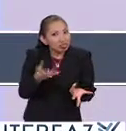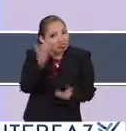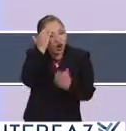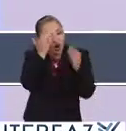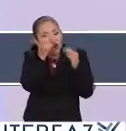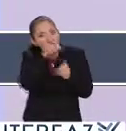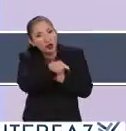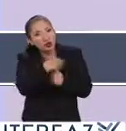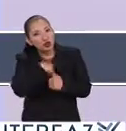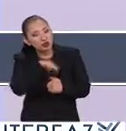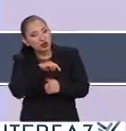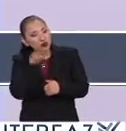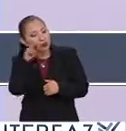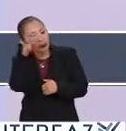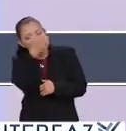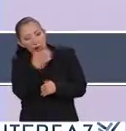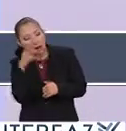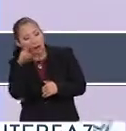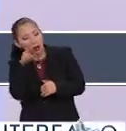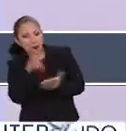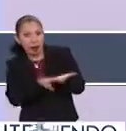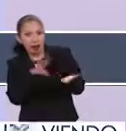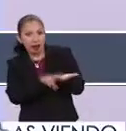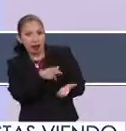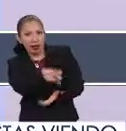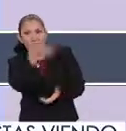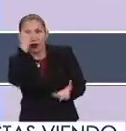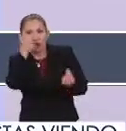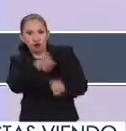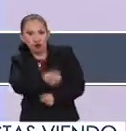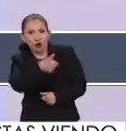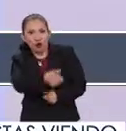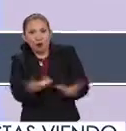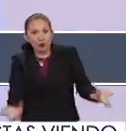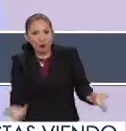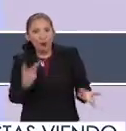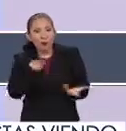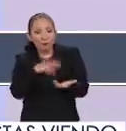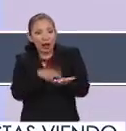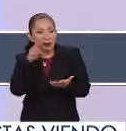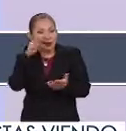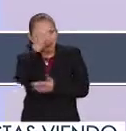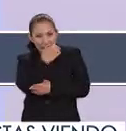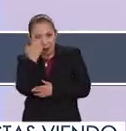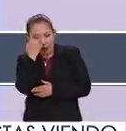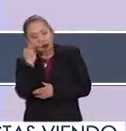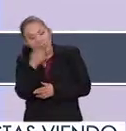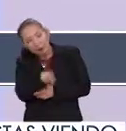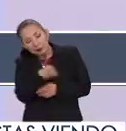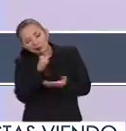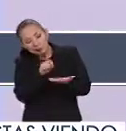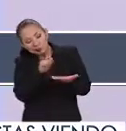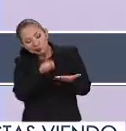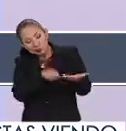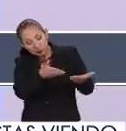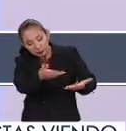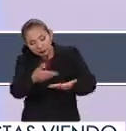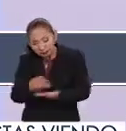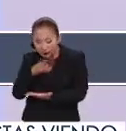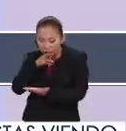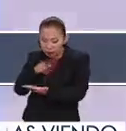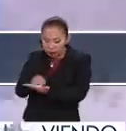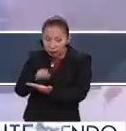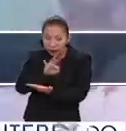conocimientos que tenemos que hacerles válido y cuál es la equivalencia. Se aplica un examen diagnóstico y una vez tenemos los resultados,